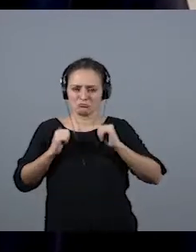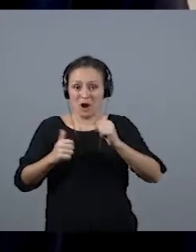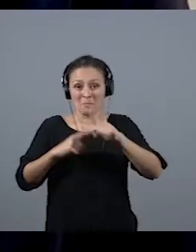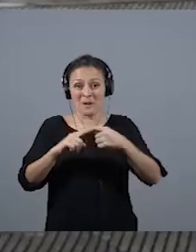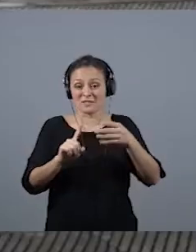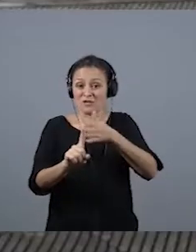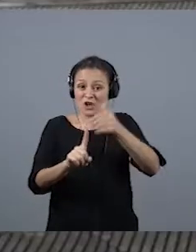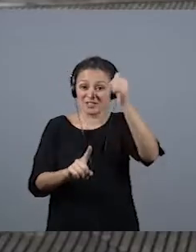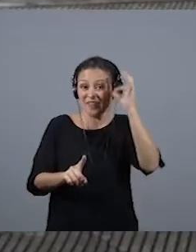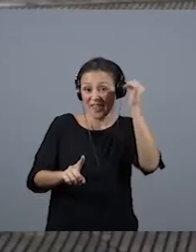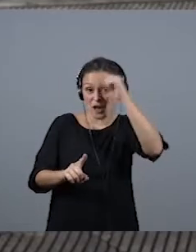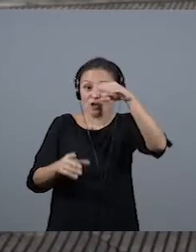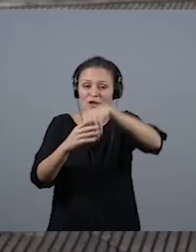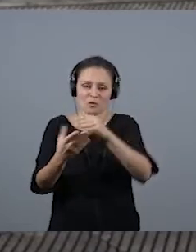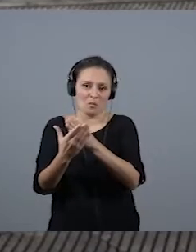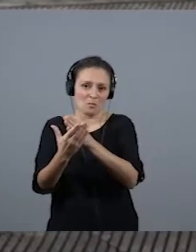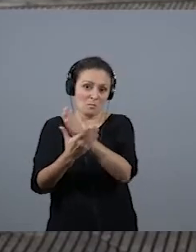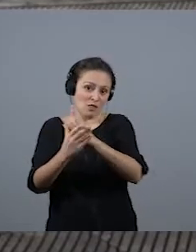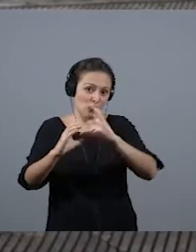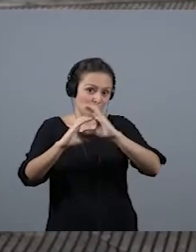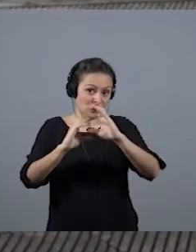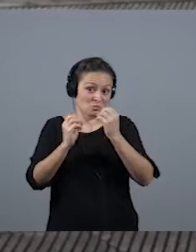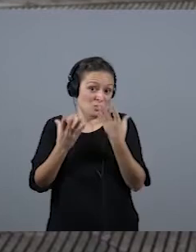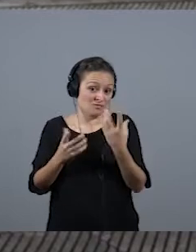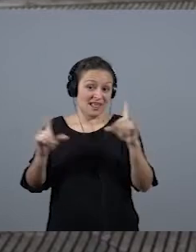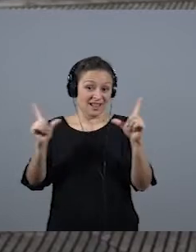medios de comunicación. Bueno, en Televisión Canaria, efectivamente,